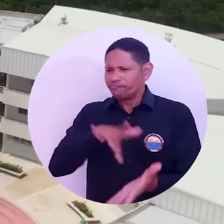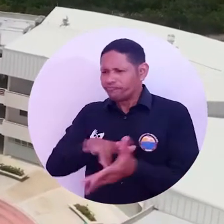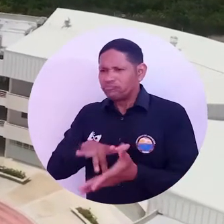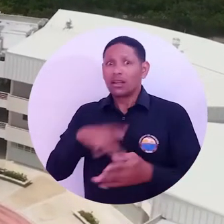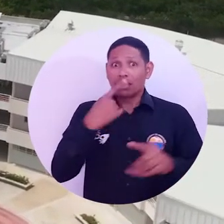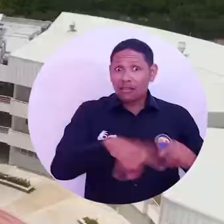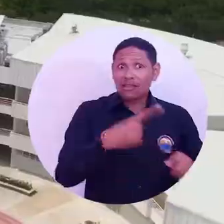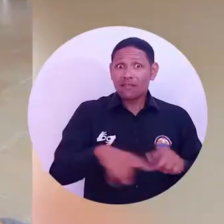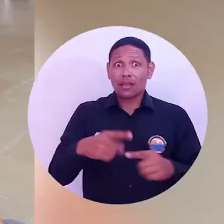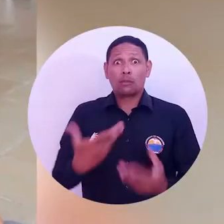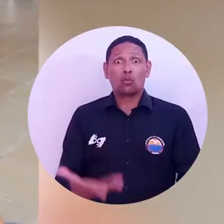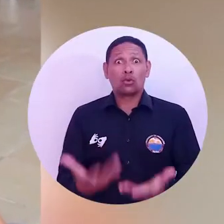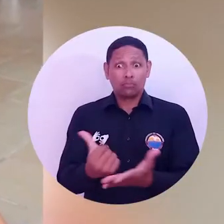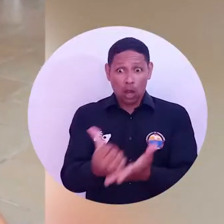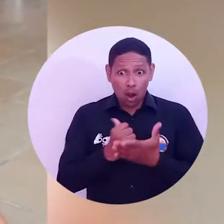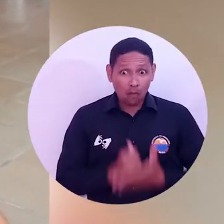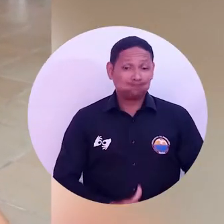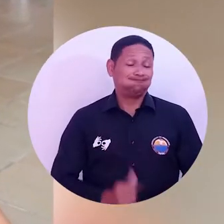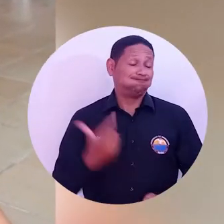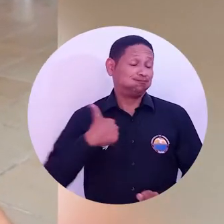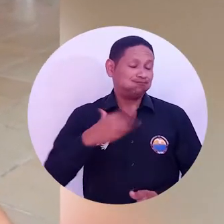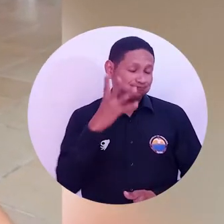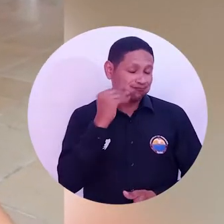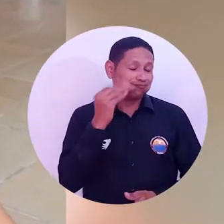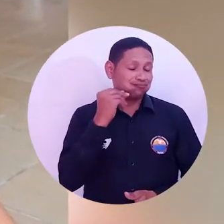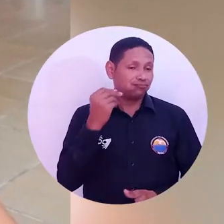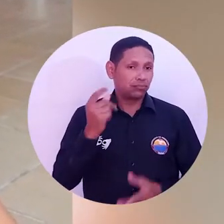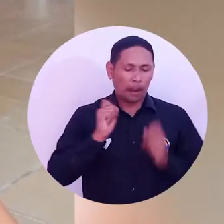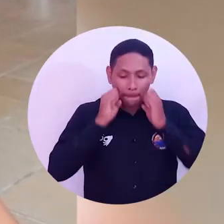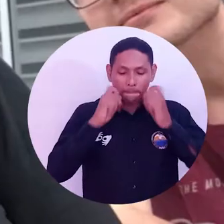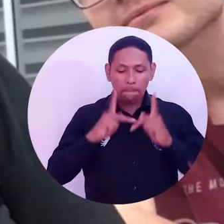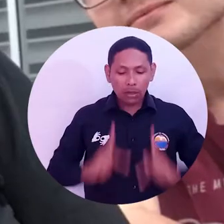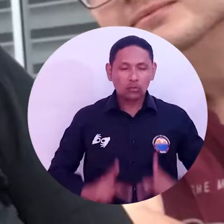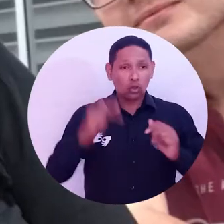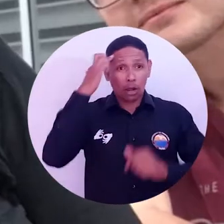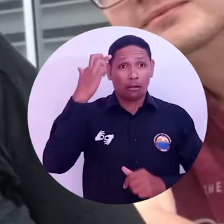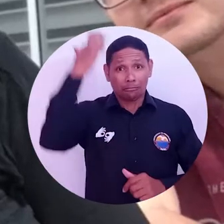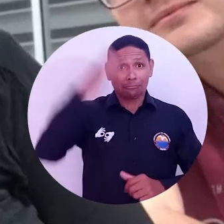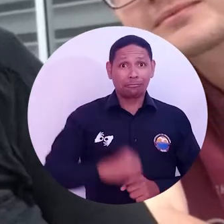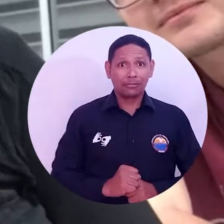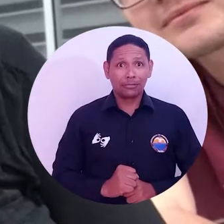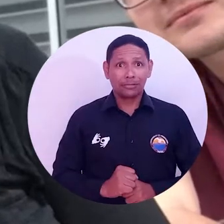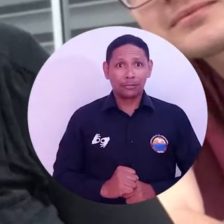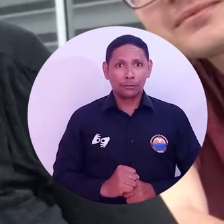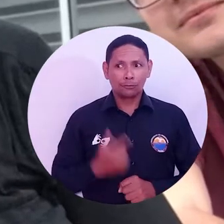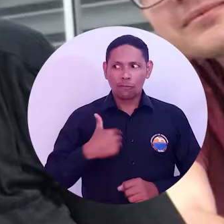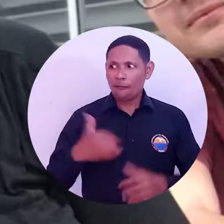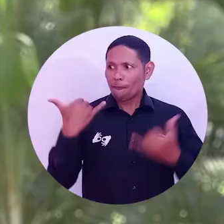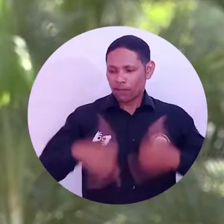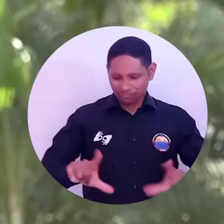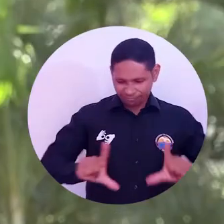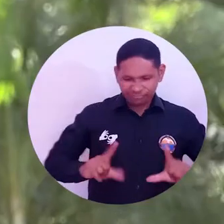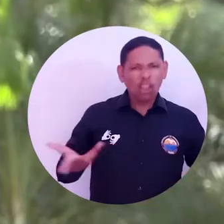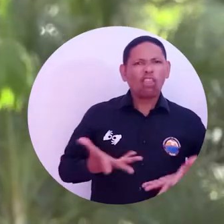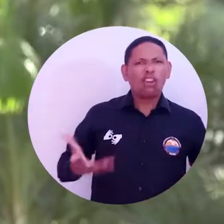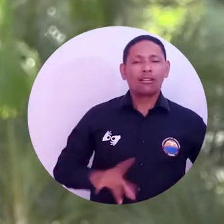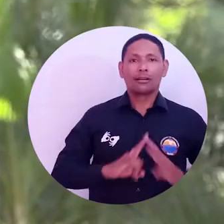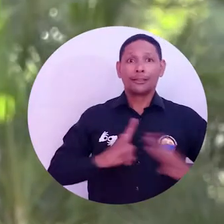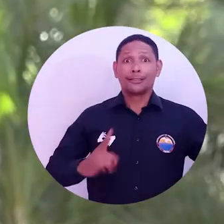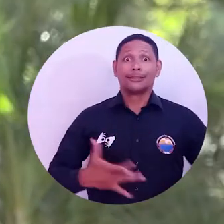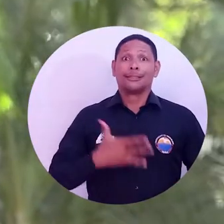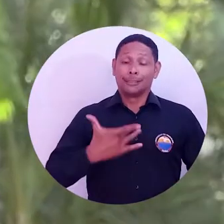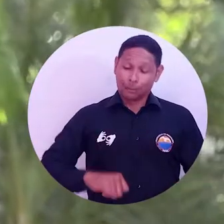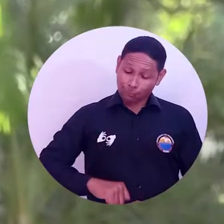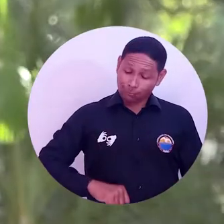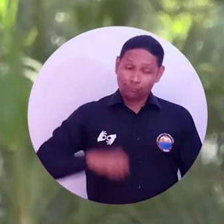eso me ayudó mucho a crecer, tanto personal como profesionalmente. Ser regresada de la Universidad de Magdalena es un